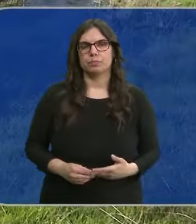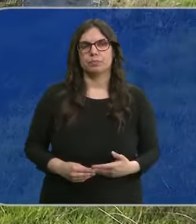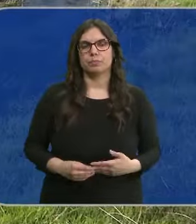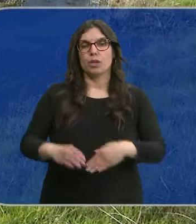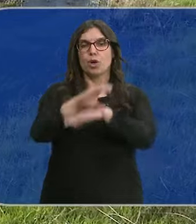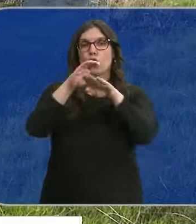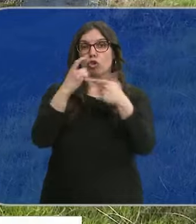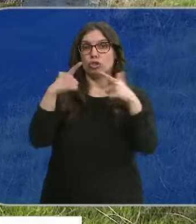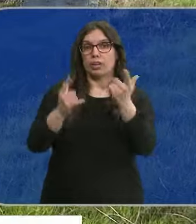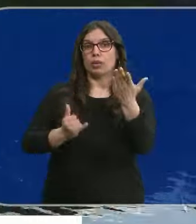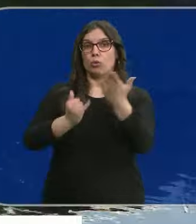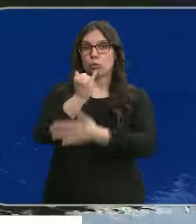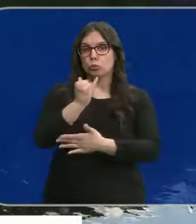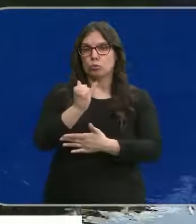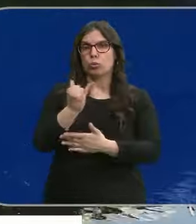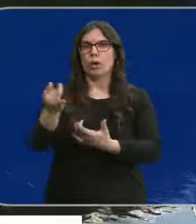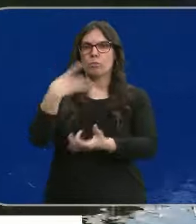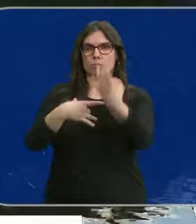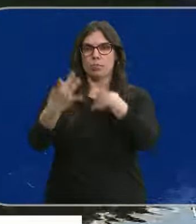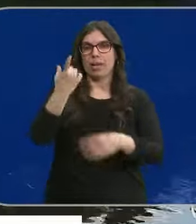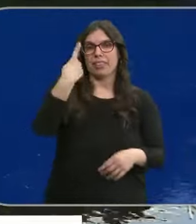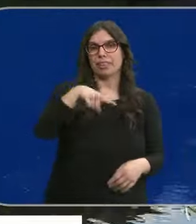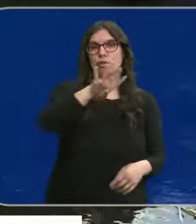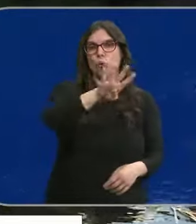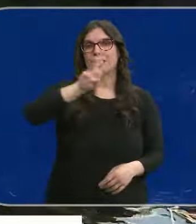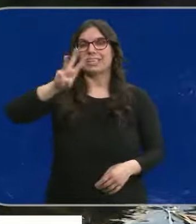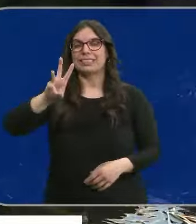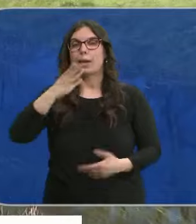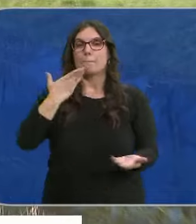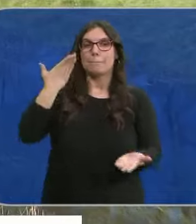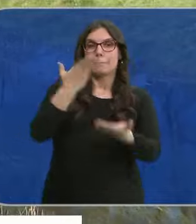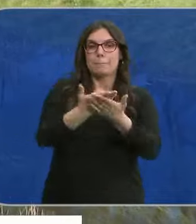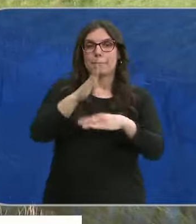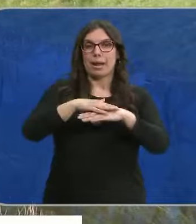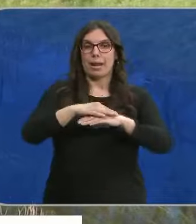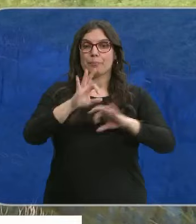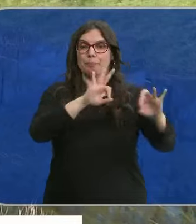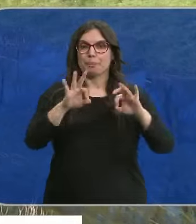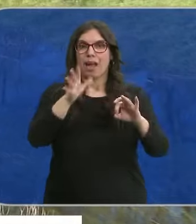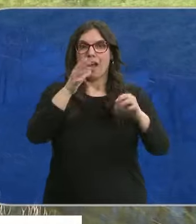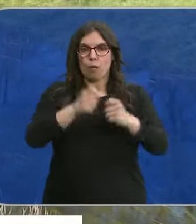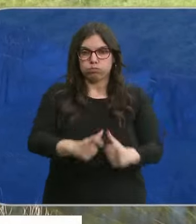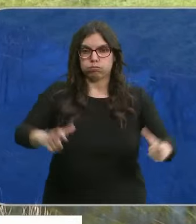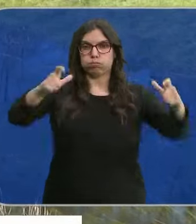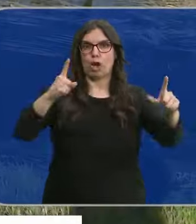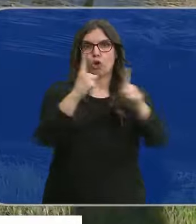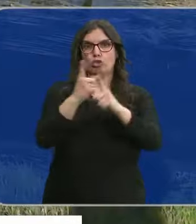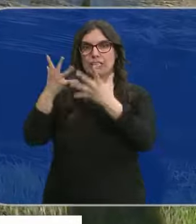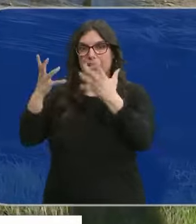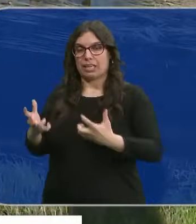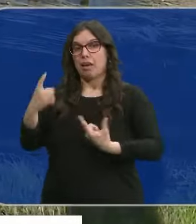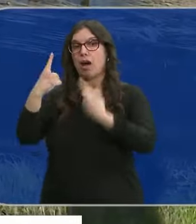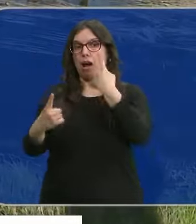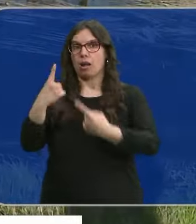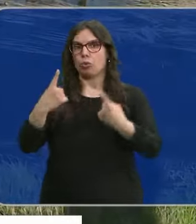La Consejería de Agricultura ha recibido un total de 143 solicitudes para la construcción de balsas contra la sequía. Alguna de ellas ha